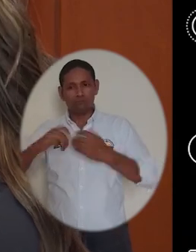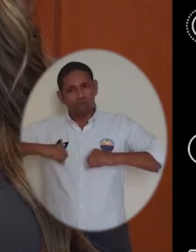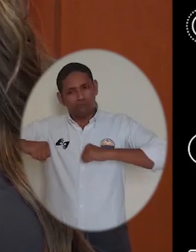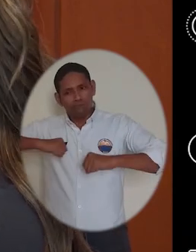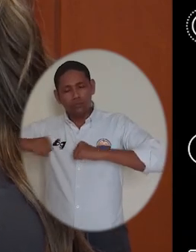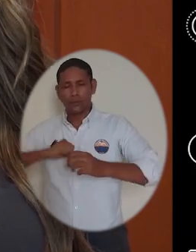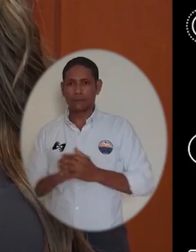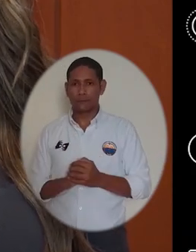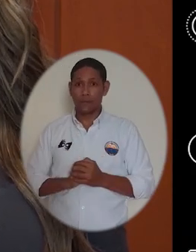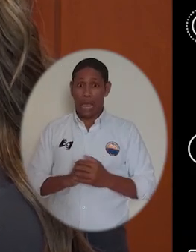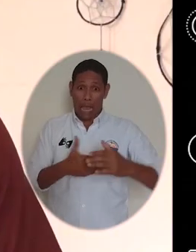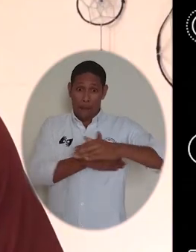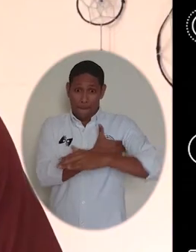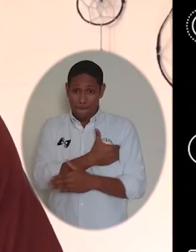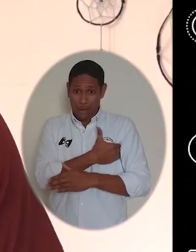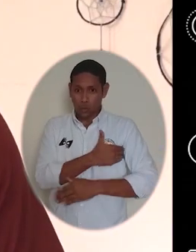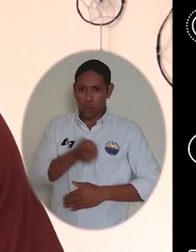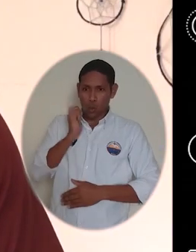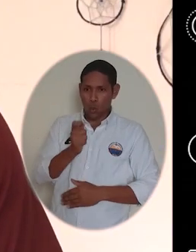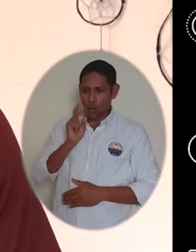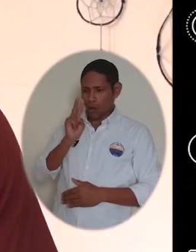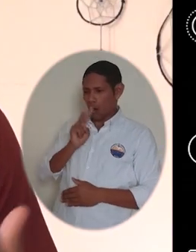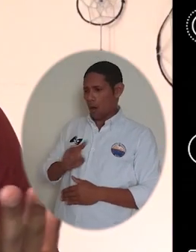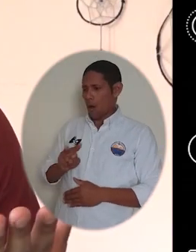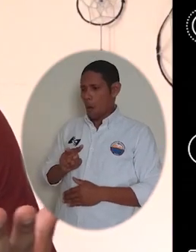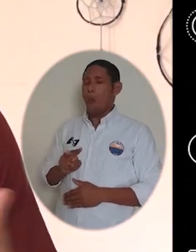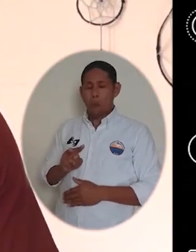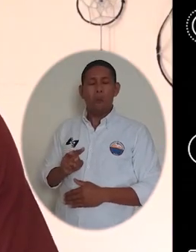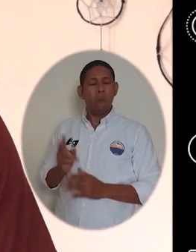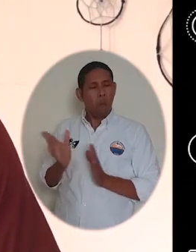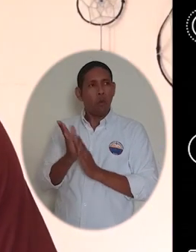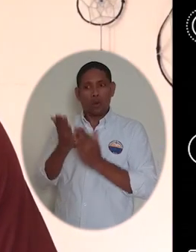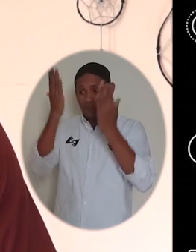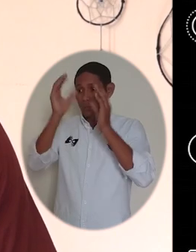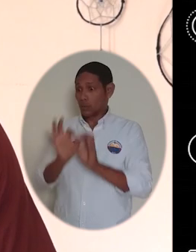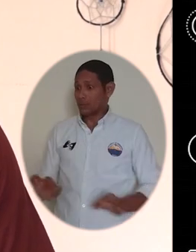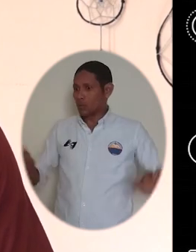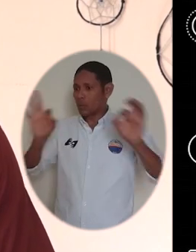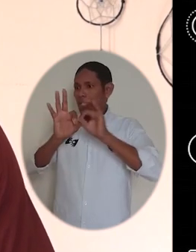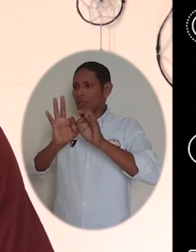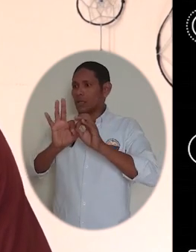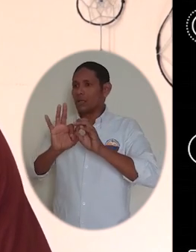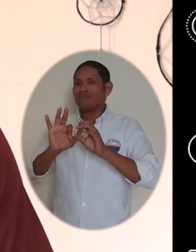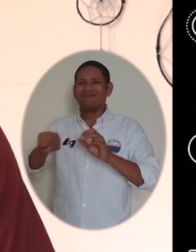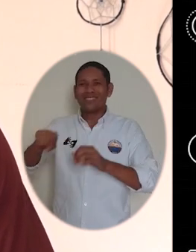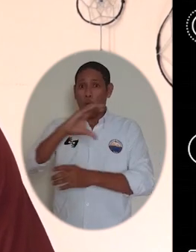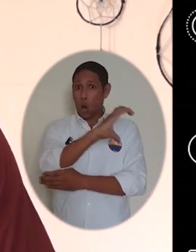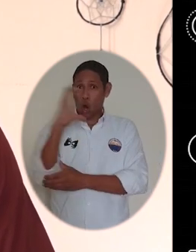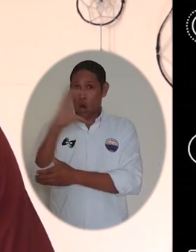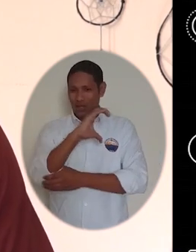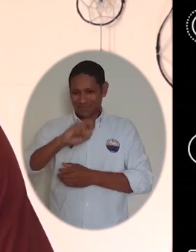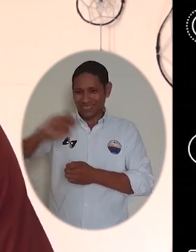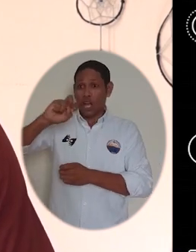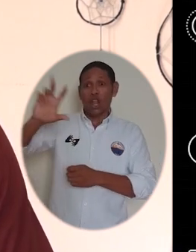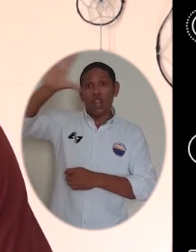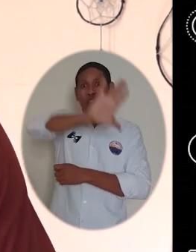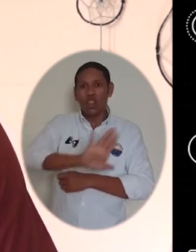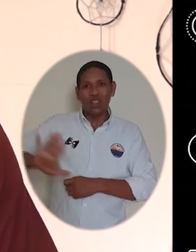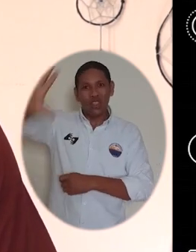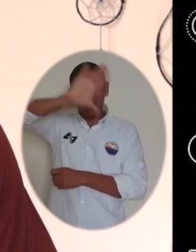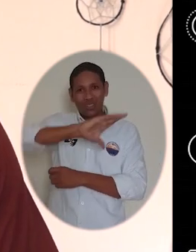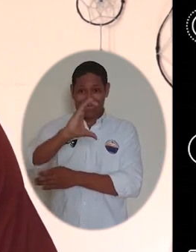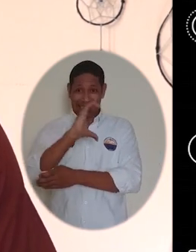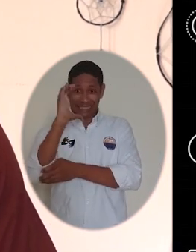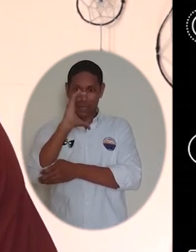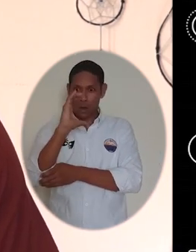Conciliación de Unimactalena. La cartera ministerial reconoció a la Alma Mater por ser una de las pocas universidades públicas en la